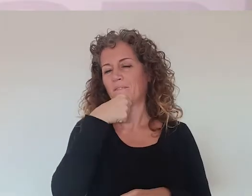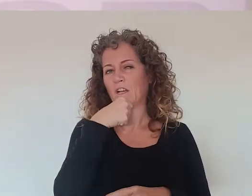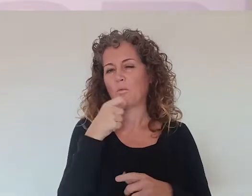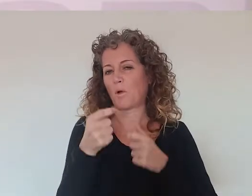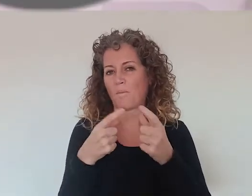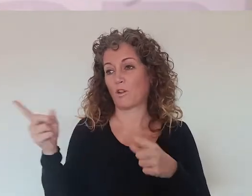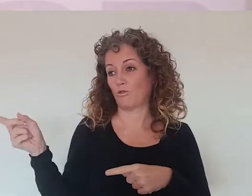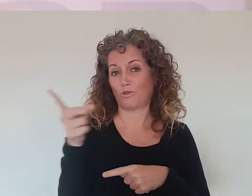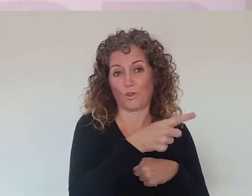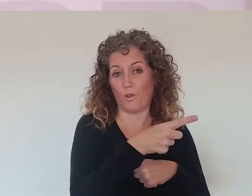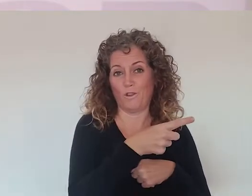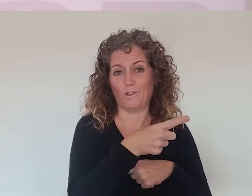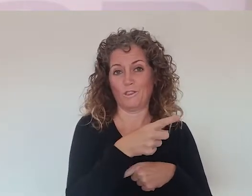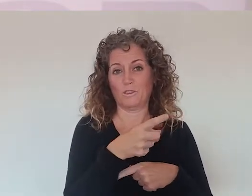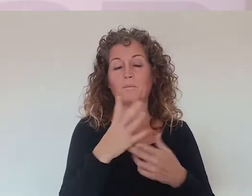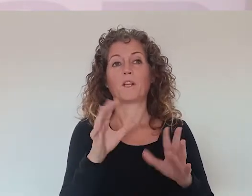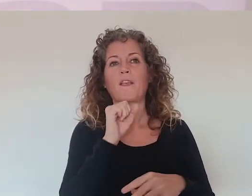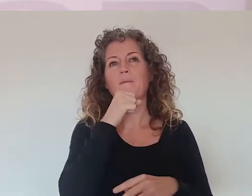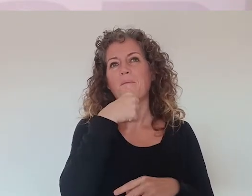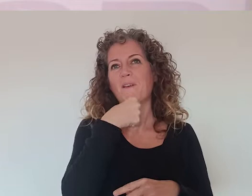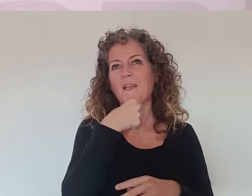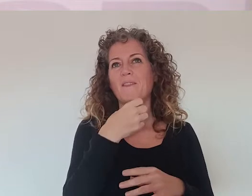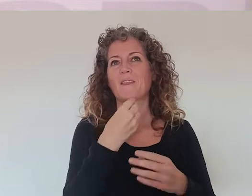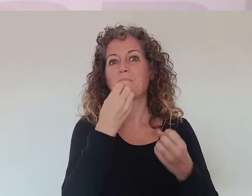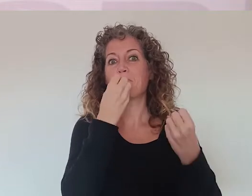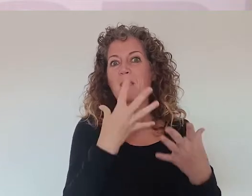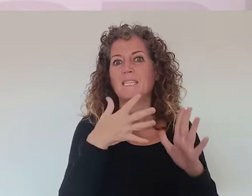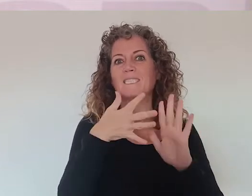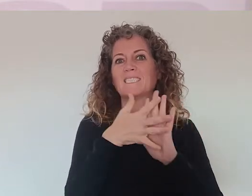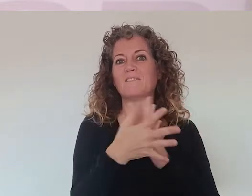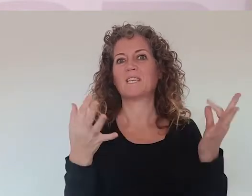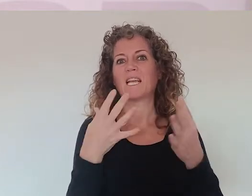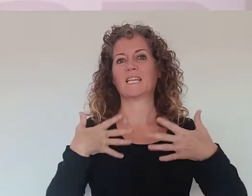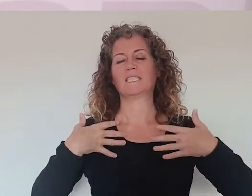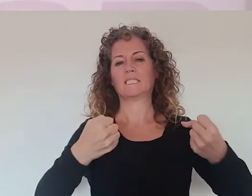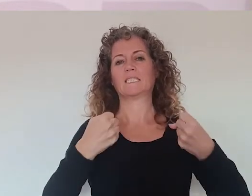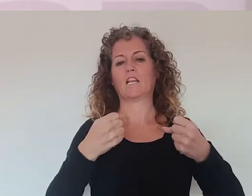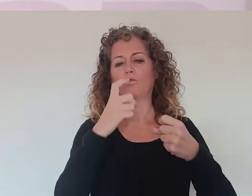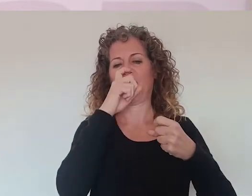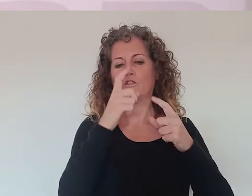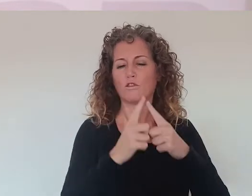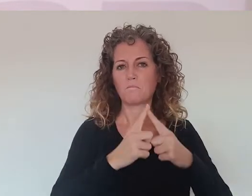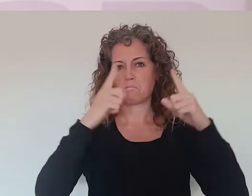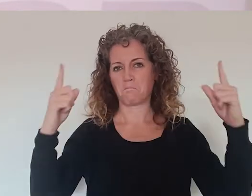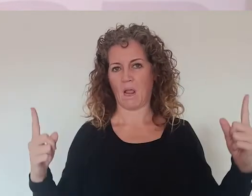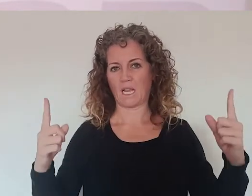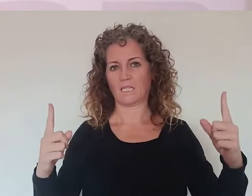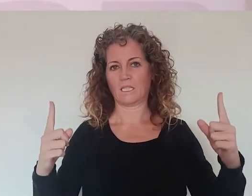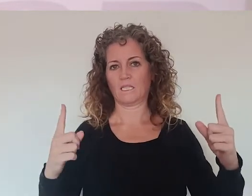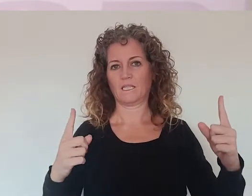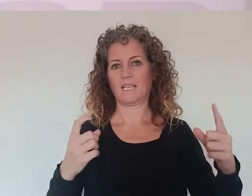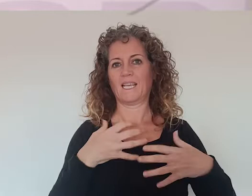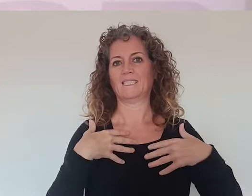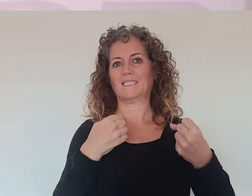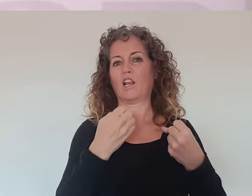Bueno, envejecer vamos a envejecer todos y todas, ¿no? Lo que pasa es que envejecer bien significa tener más años de buena salud.